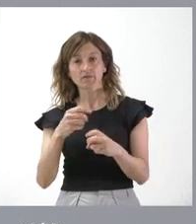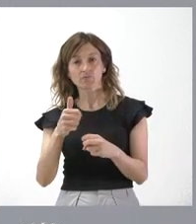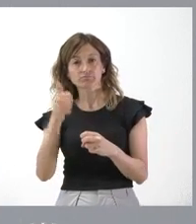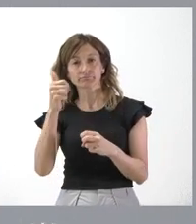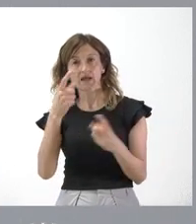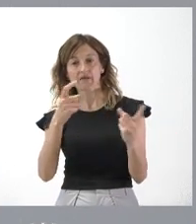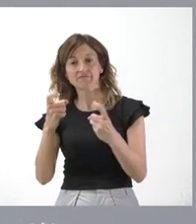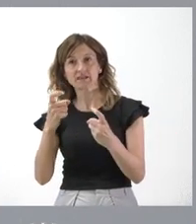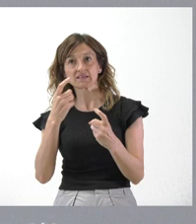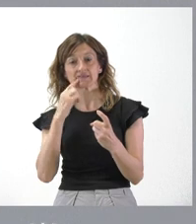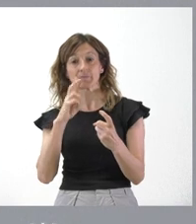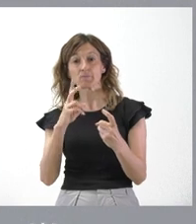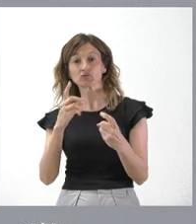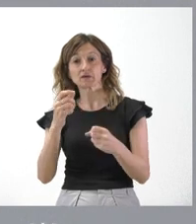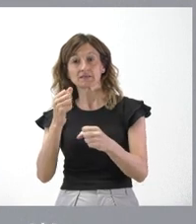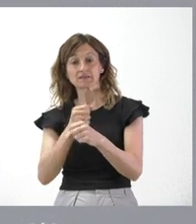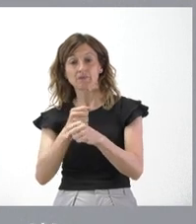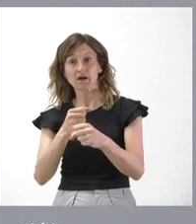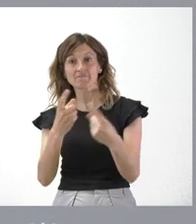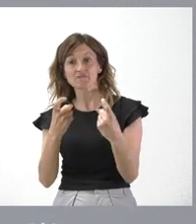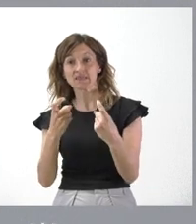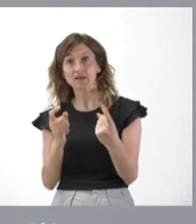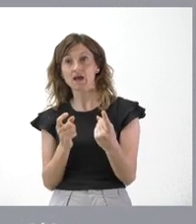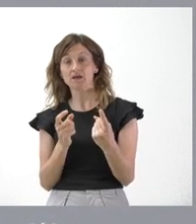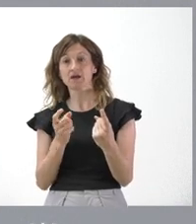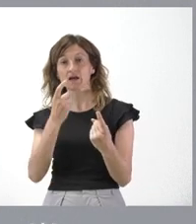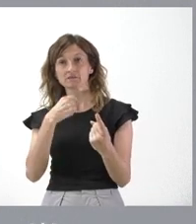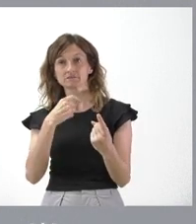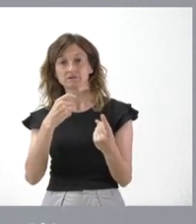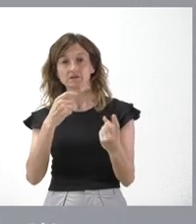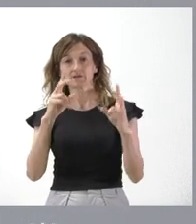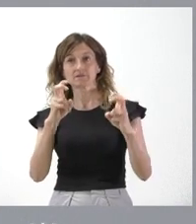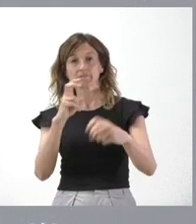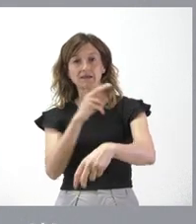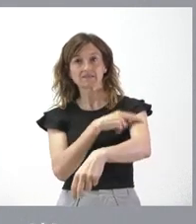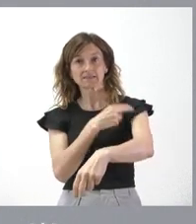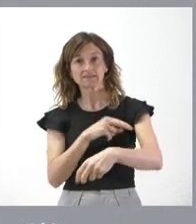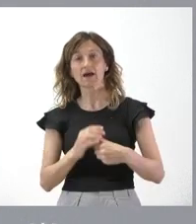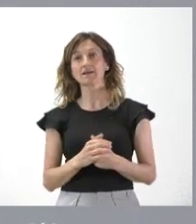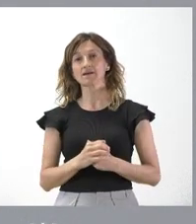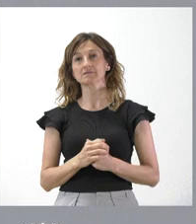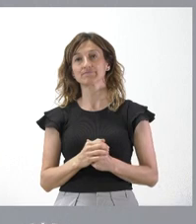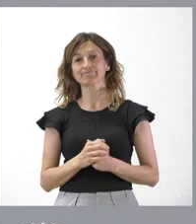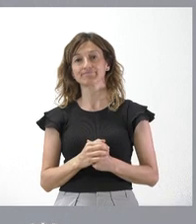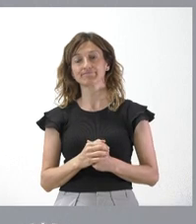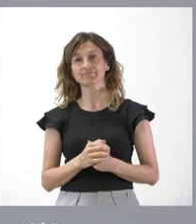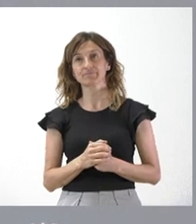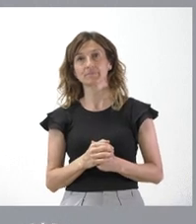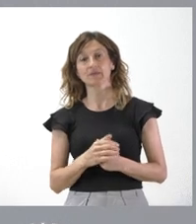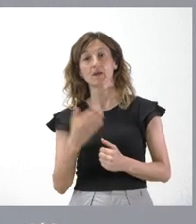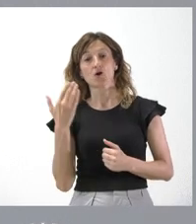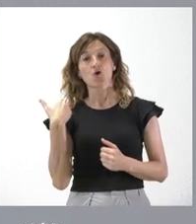presidente. Faltar personal en bolsa, que son las profesiones sanitarias en aquellas otras profesiones